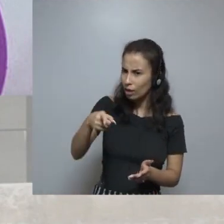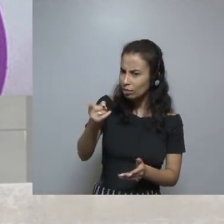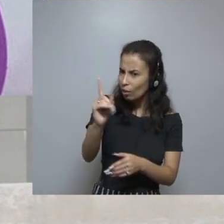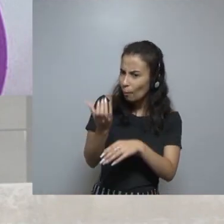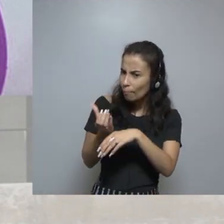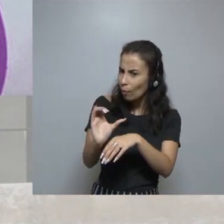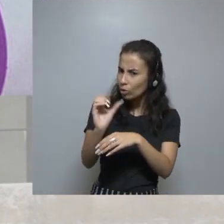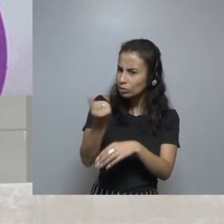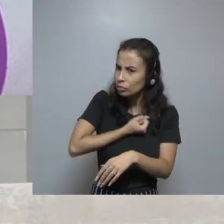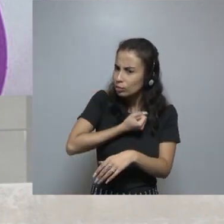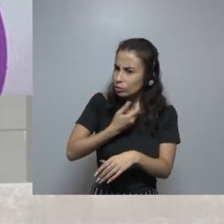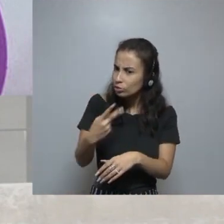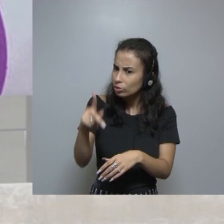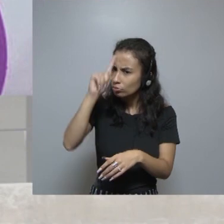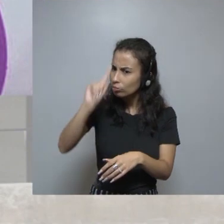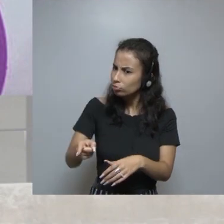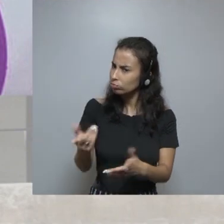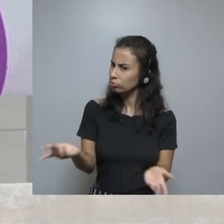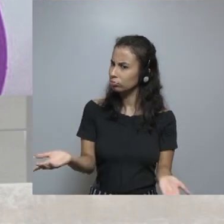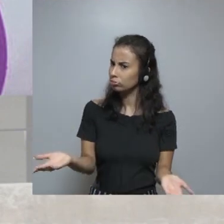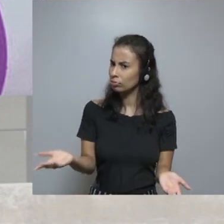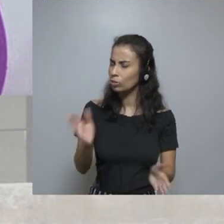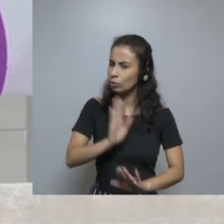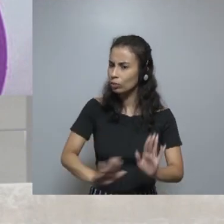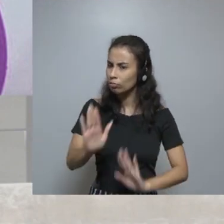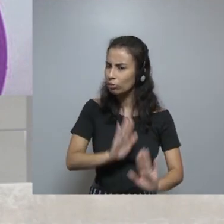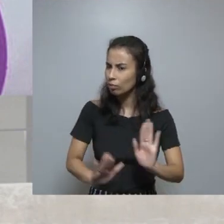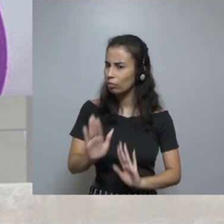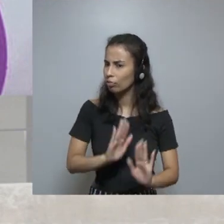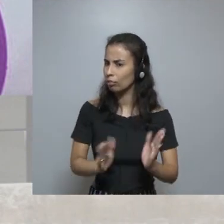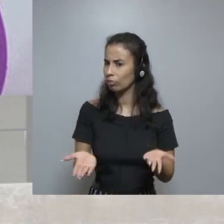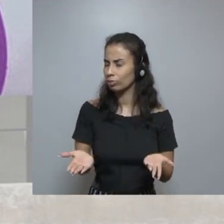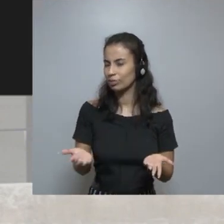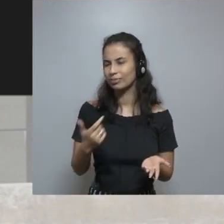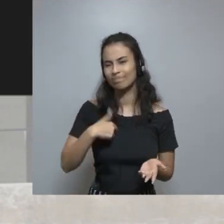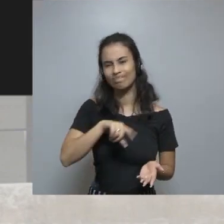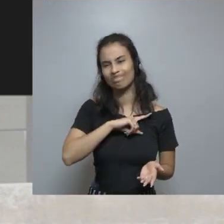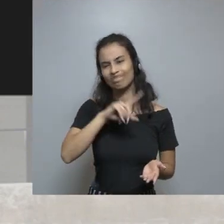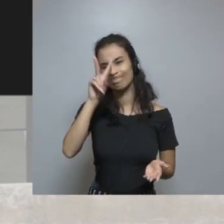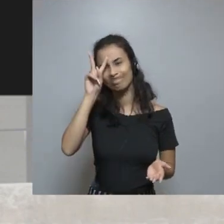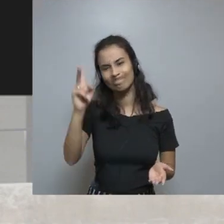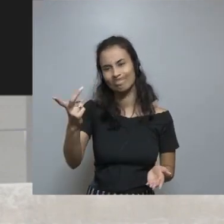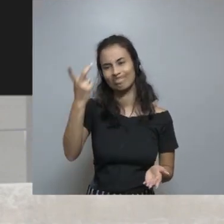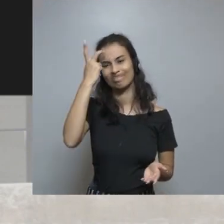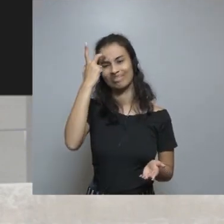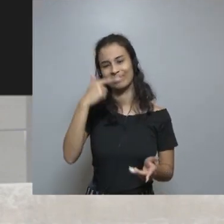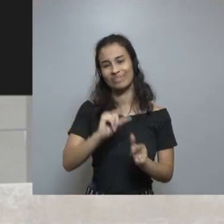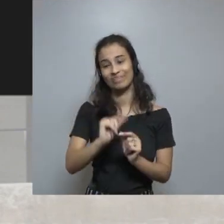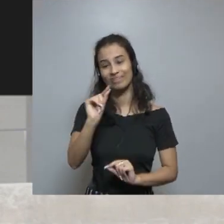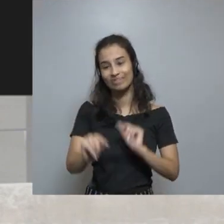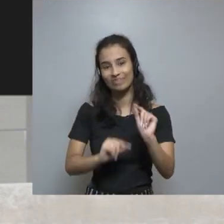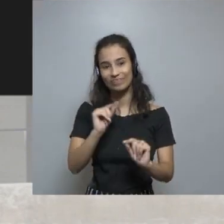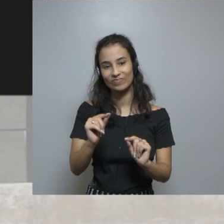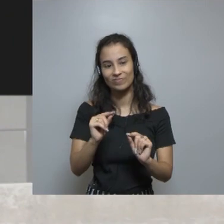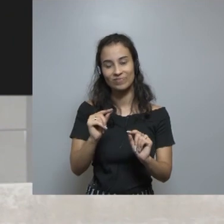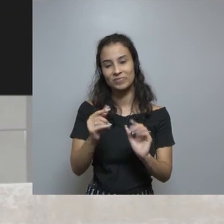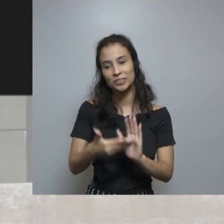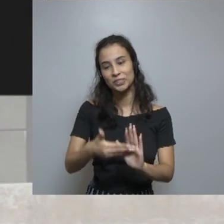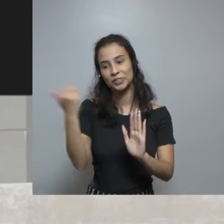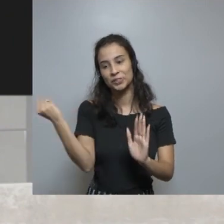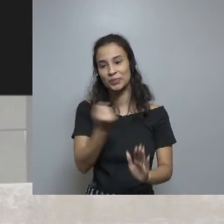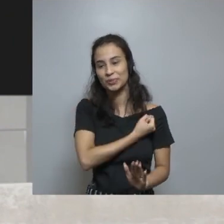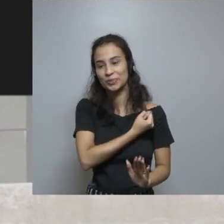cambiar el comportamiento, no publique su número de tarjeta de crédito, no ofrezca a nadie,